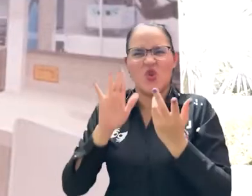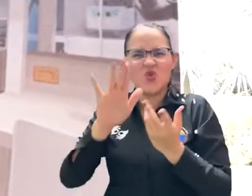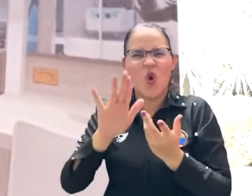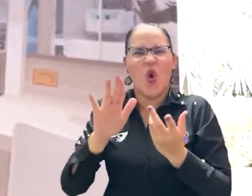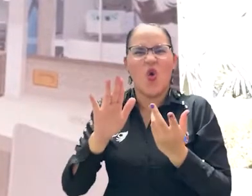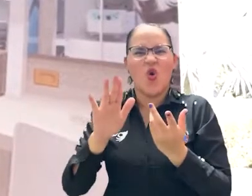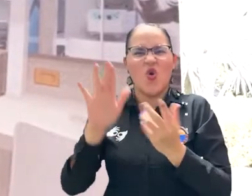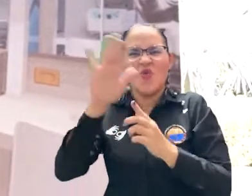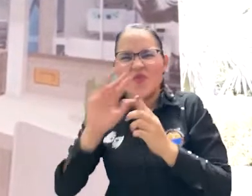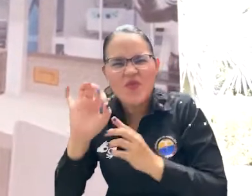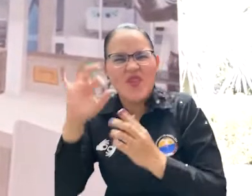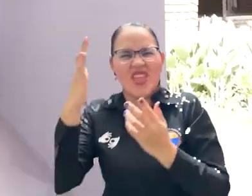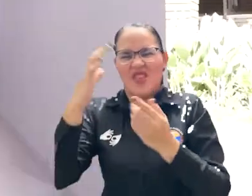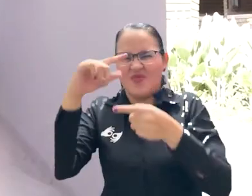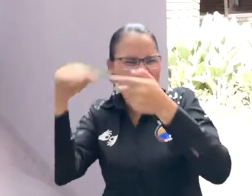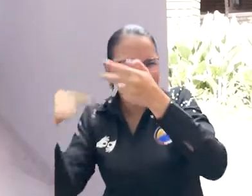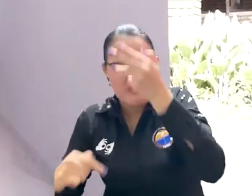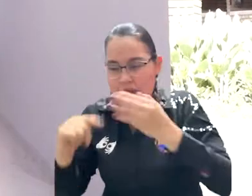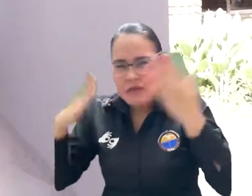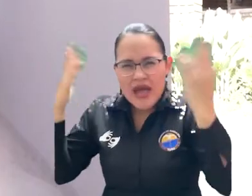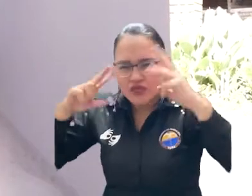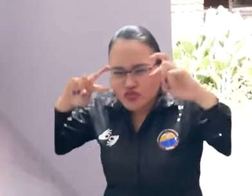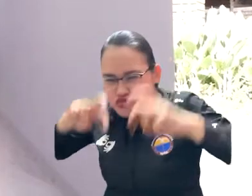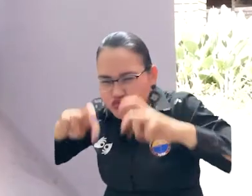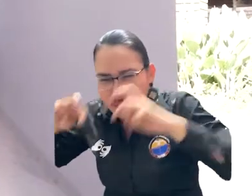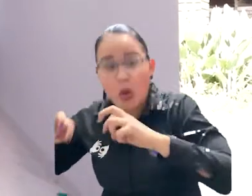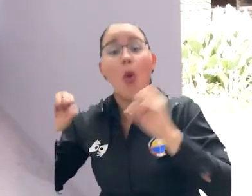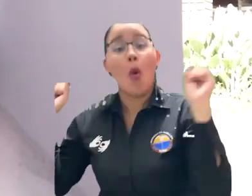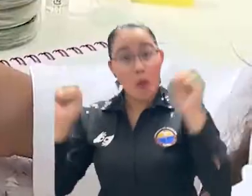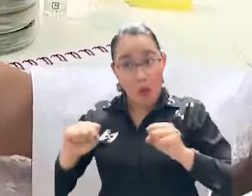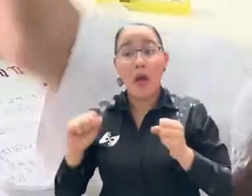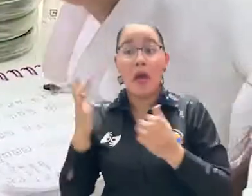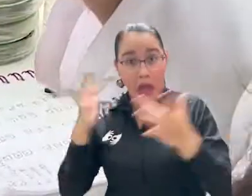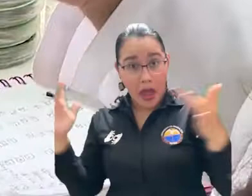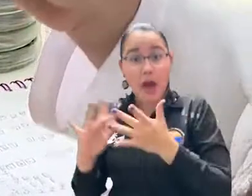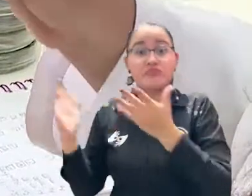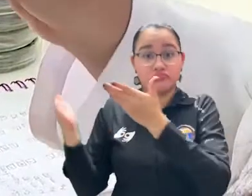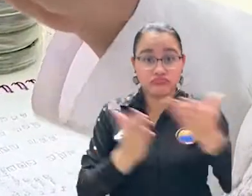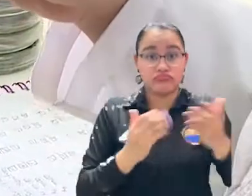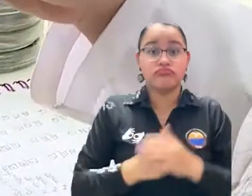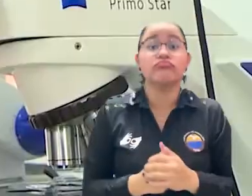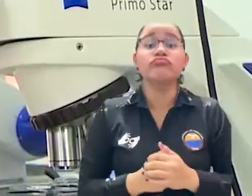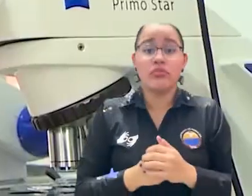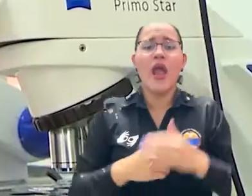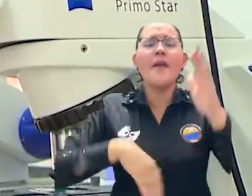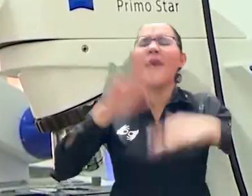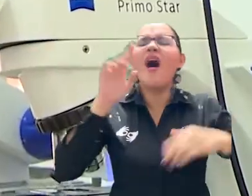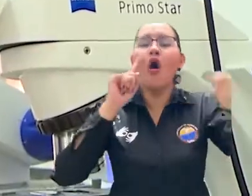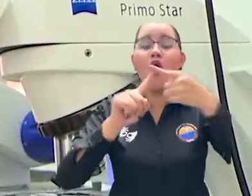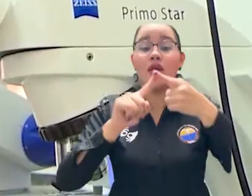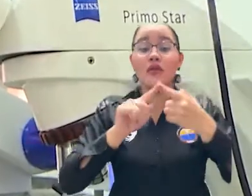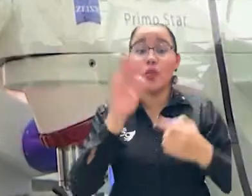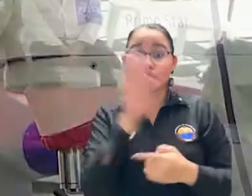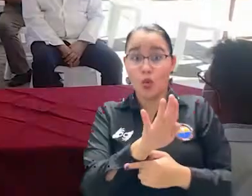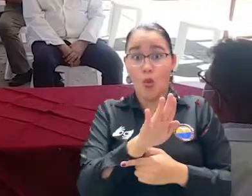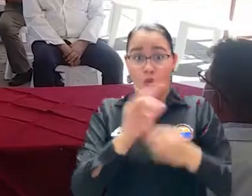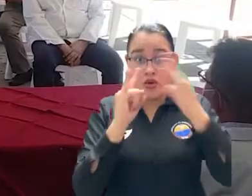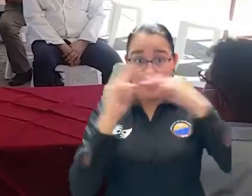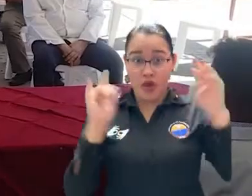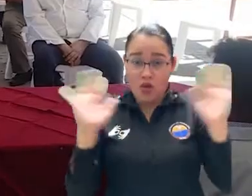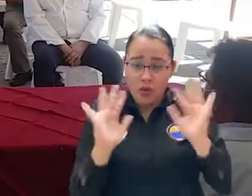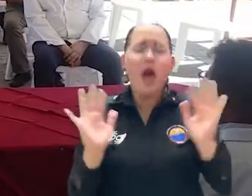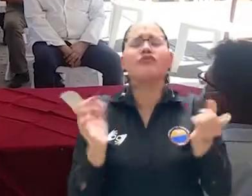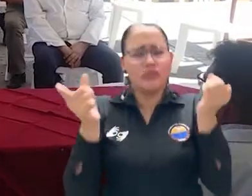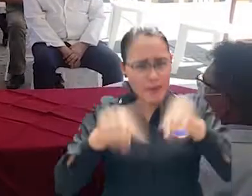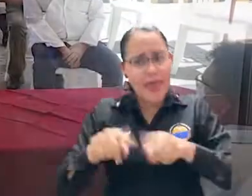investigación. Es un piso de soporte académico, científico y de bienestar para fortalecer los servicios del hospital y